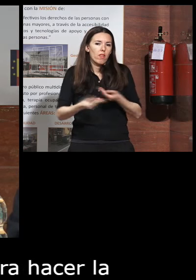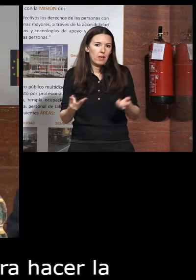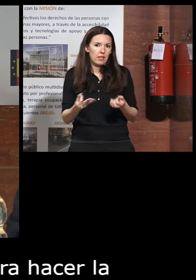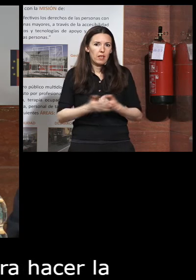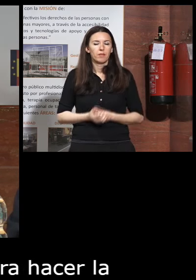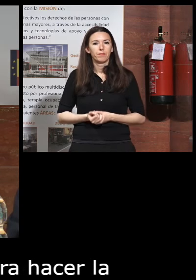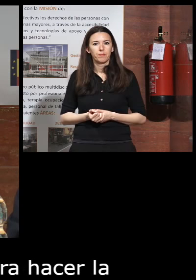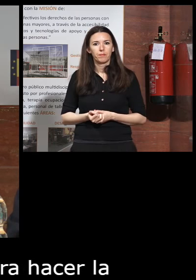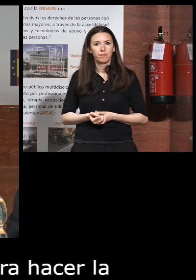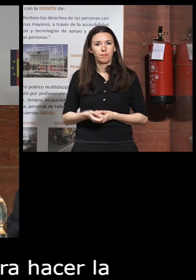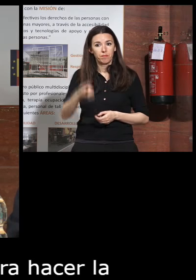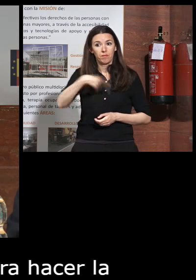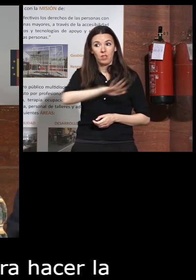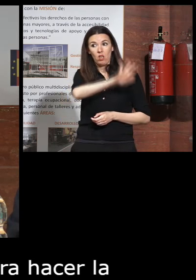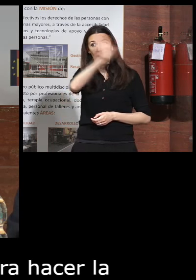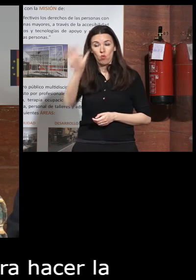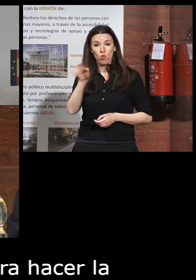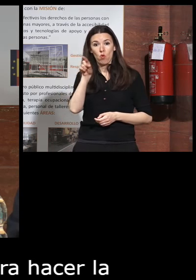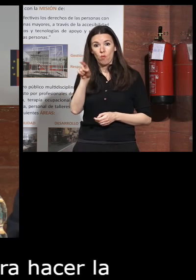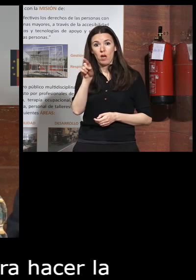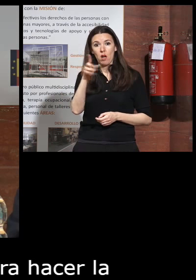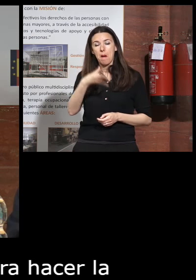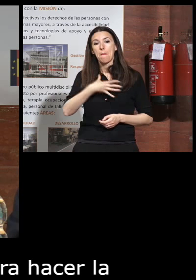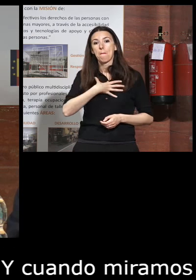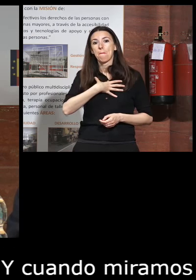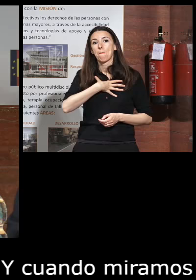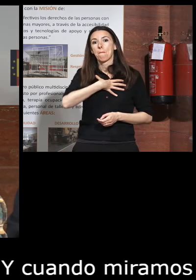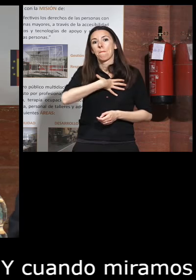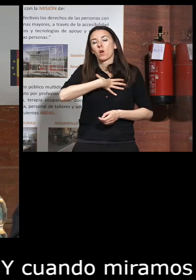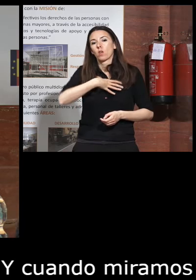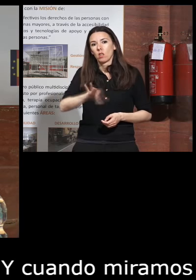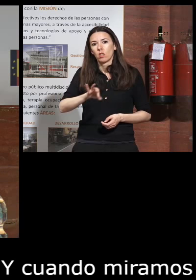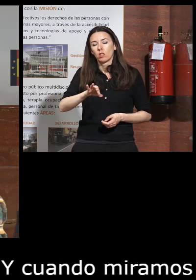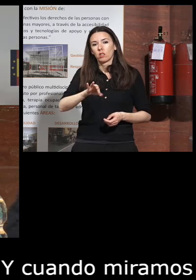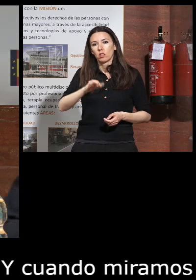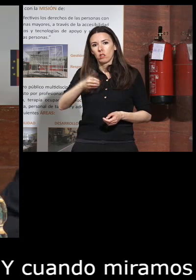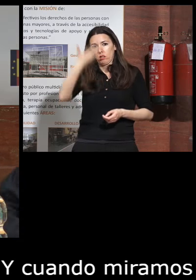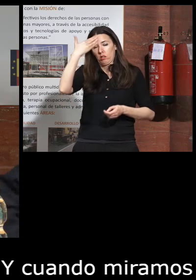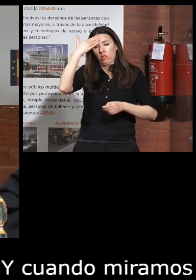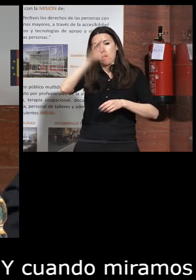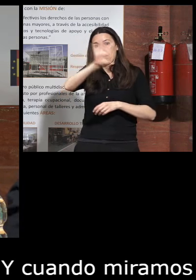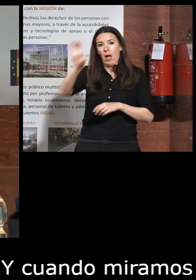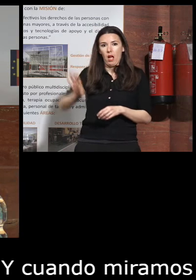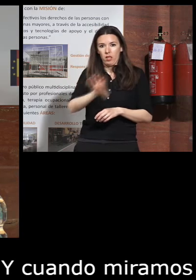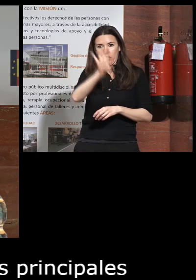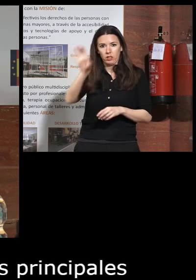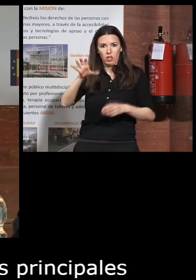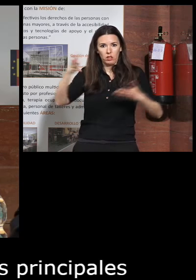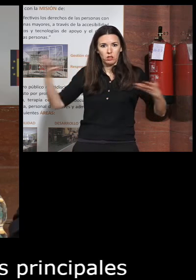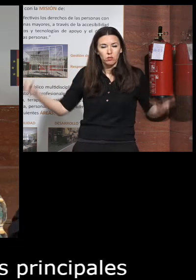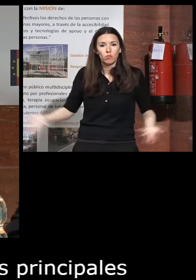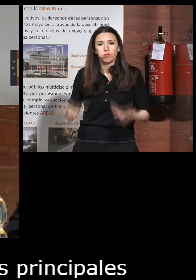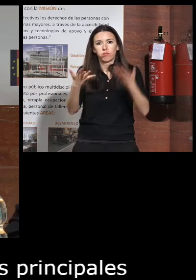miramos alrededor de Europa pues probablemente los principales países que están lanzando